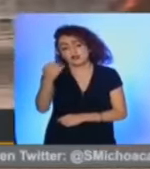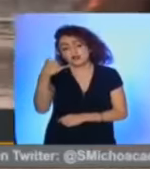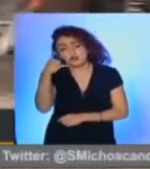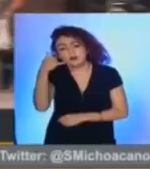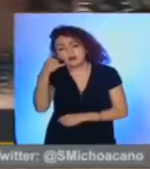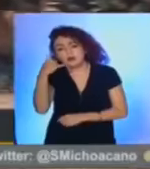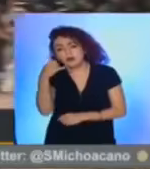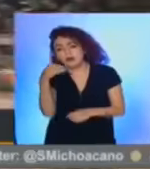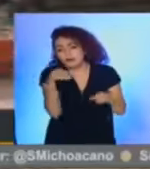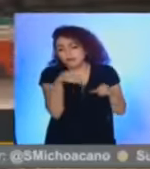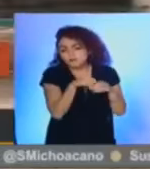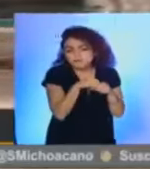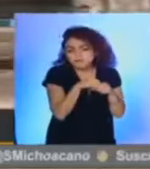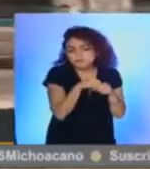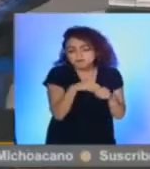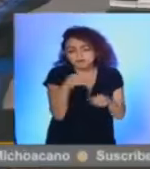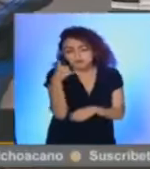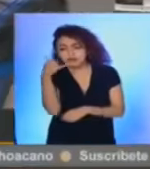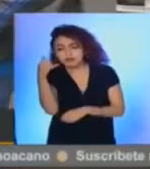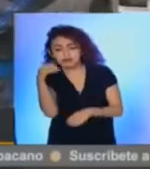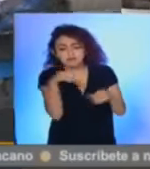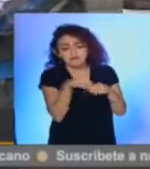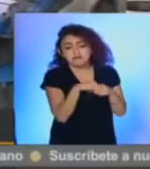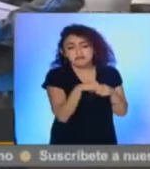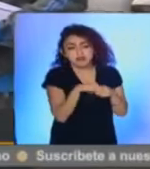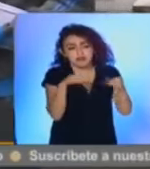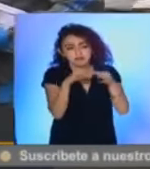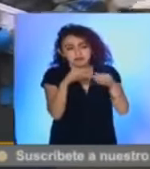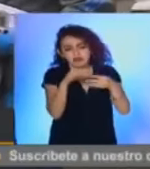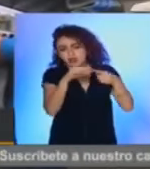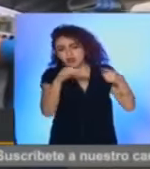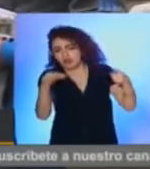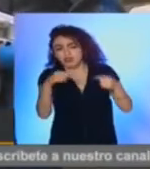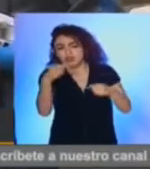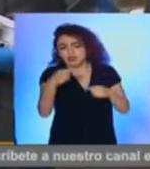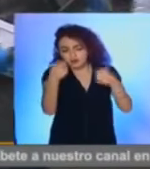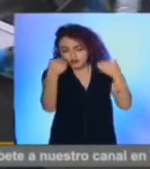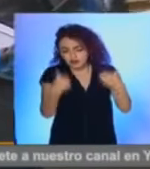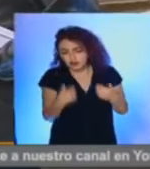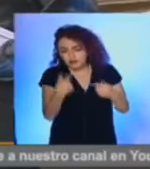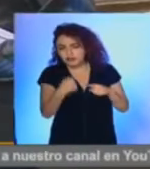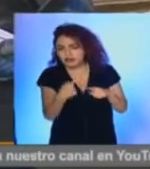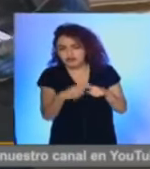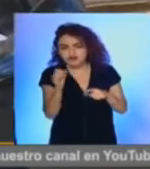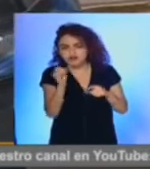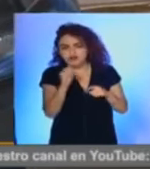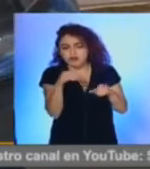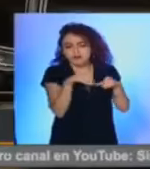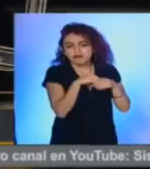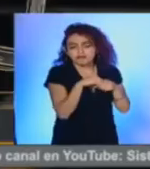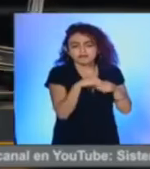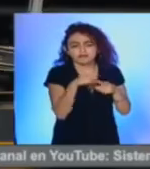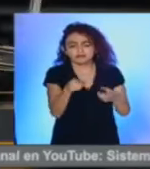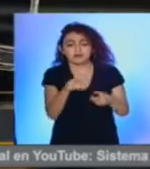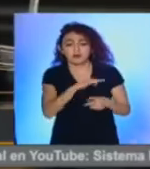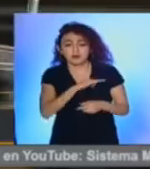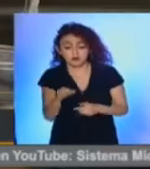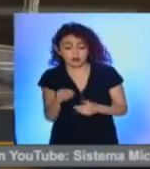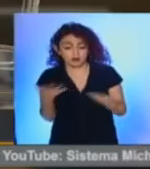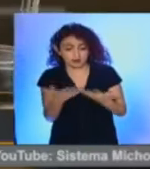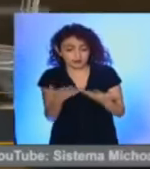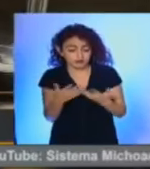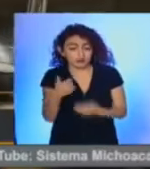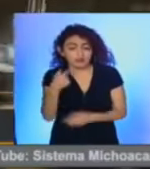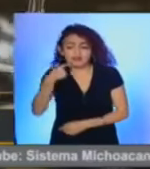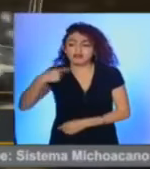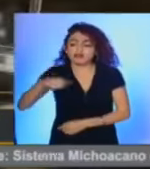línea anónima donde no es necesario que revelemos nuestra identidad que podemos desarrollar